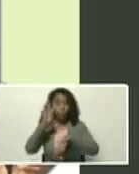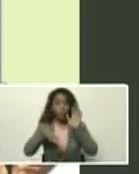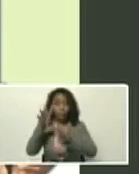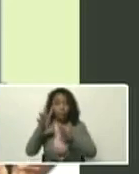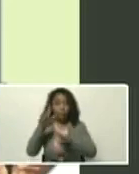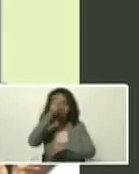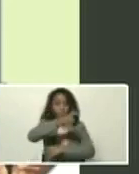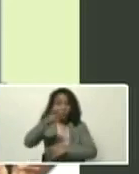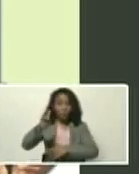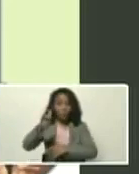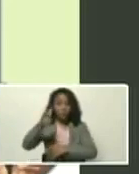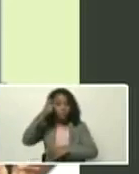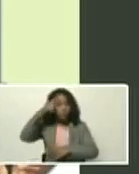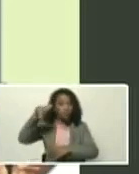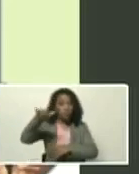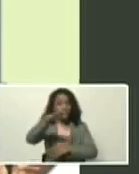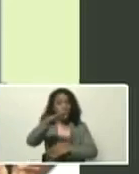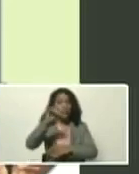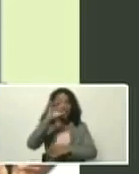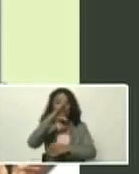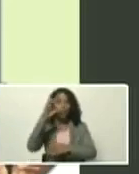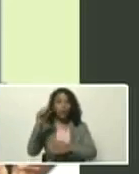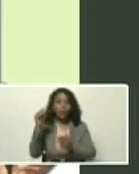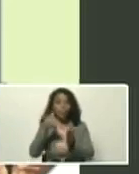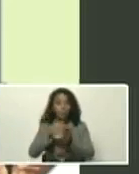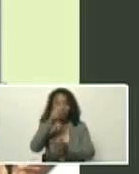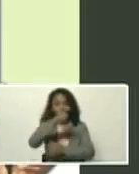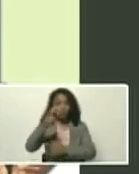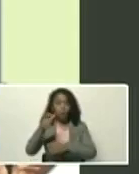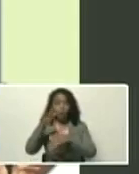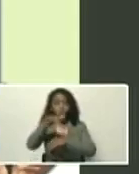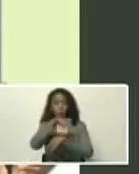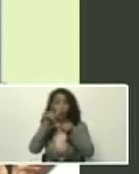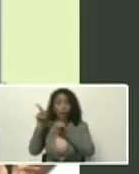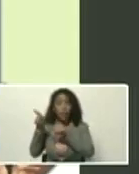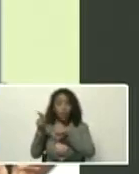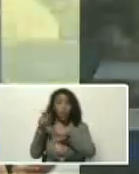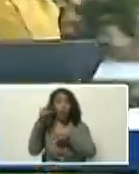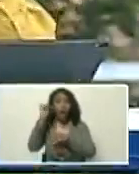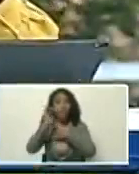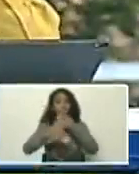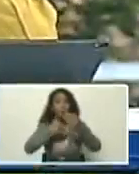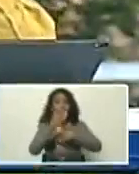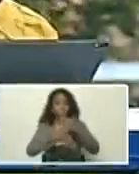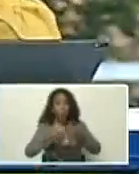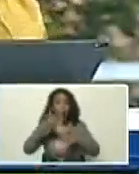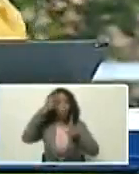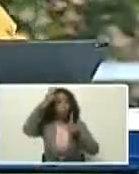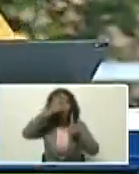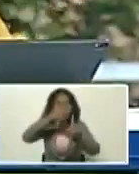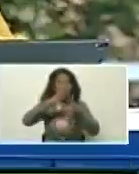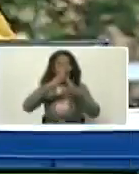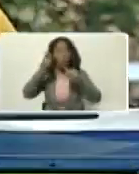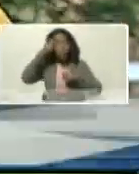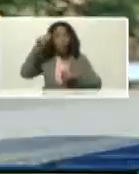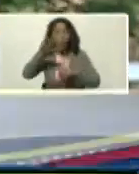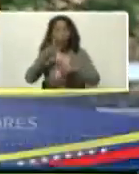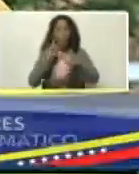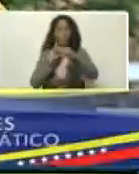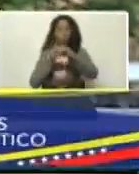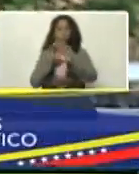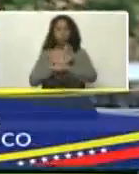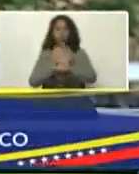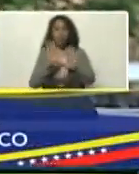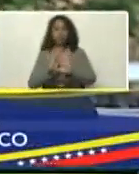ciudades, de más de 50 mil habitantes, todo eso, hay que ir educando, a todas las poblaciones, identificadas ya,